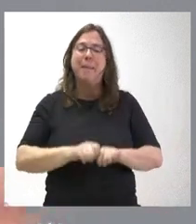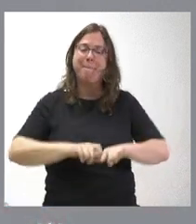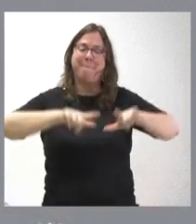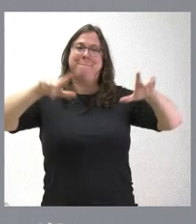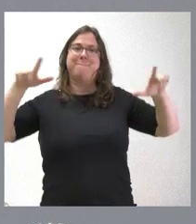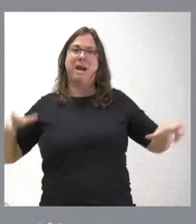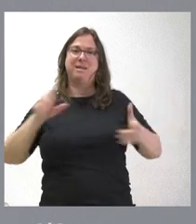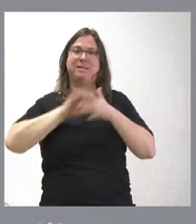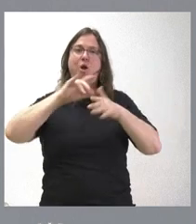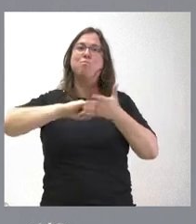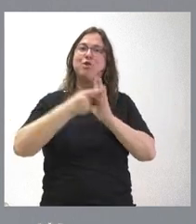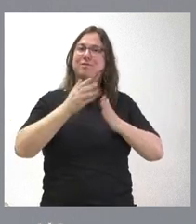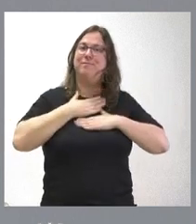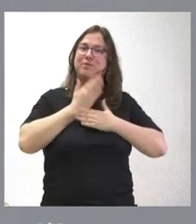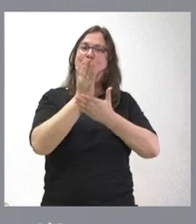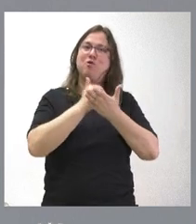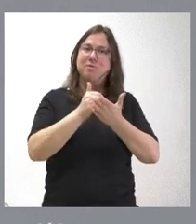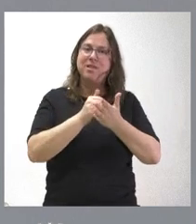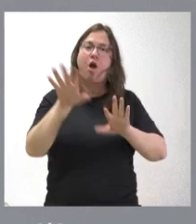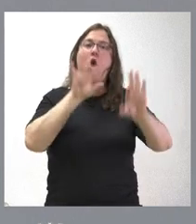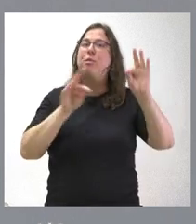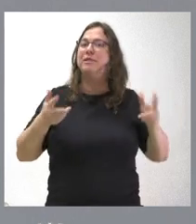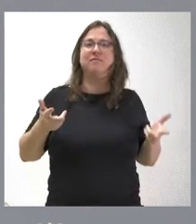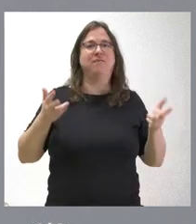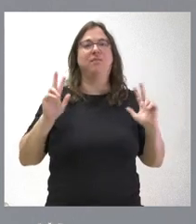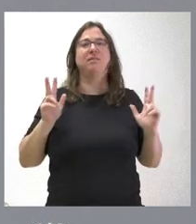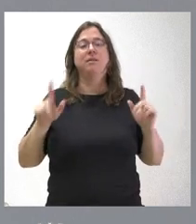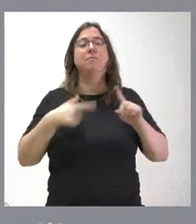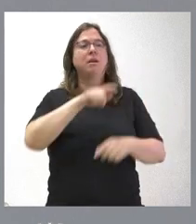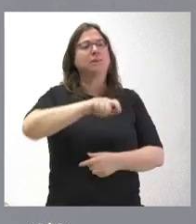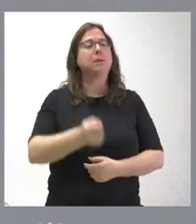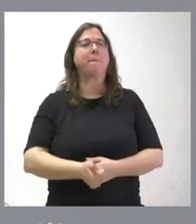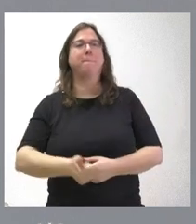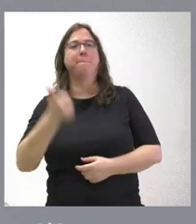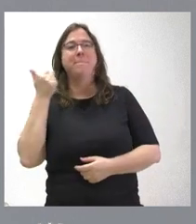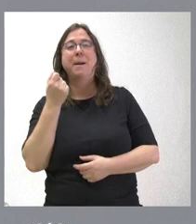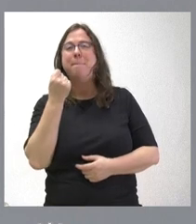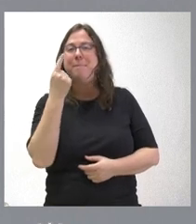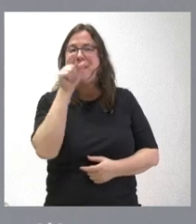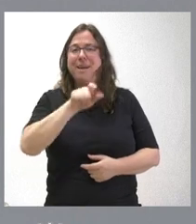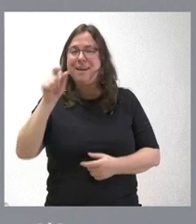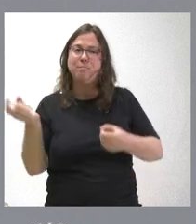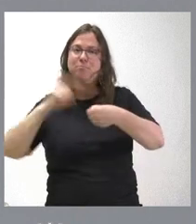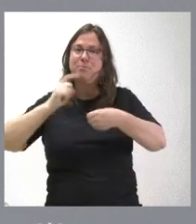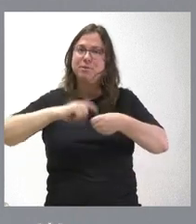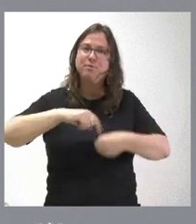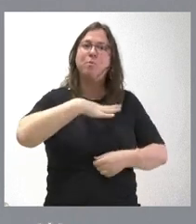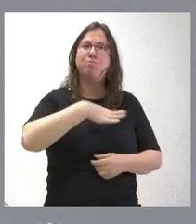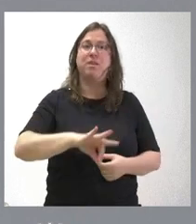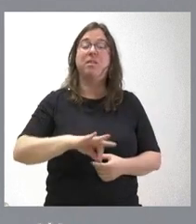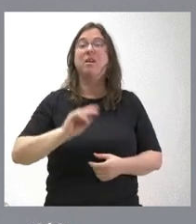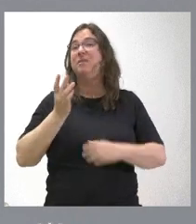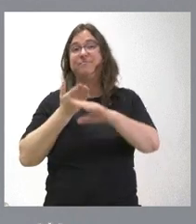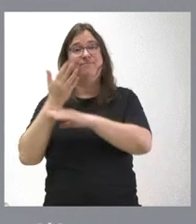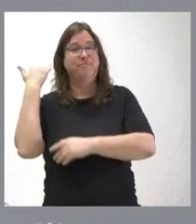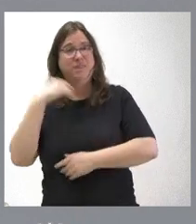proyecto de la comunidad, las opciones de libertad a más personas, a más gente, a miles de ciudadanos que han podido participar que no hubieran ido